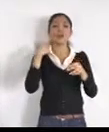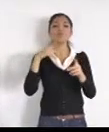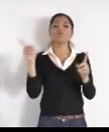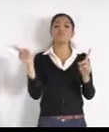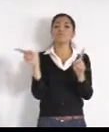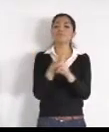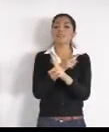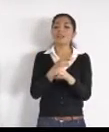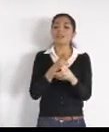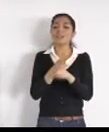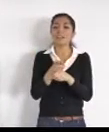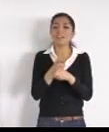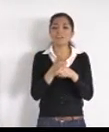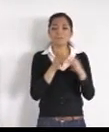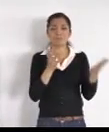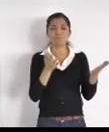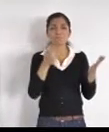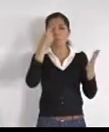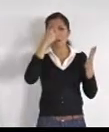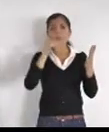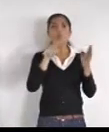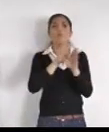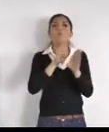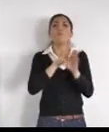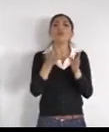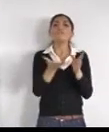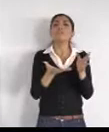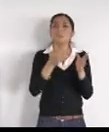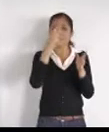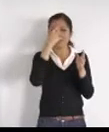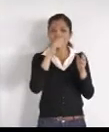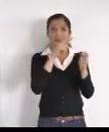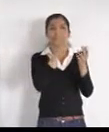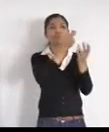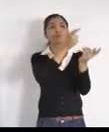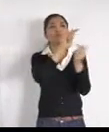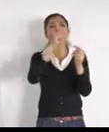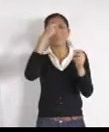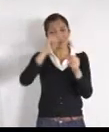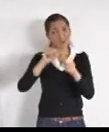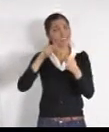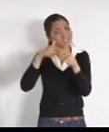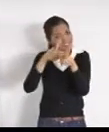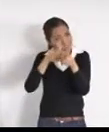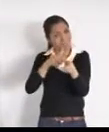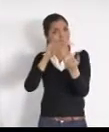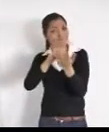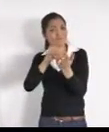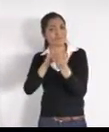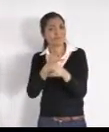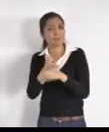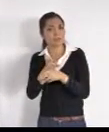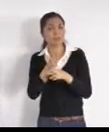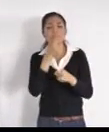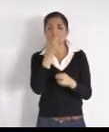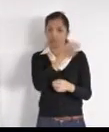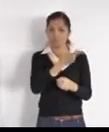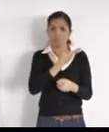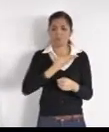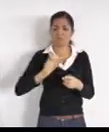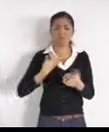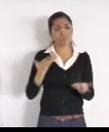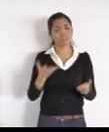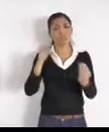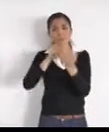hubo recursos públicos, por más que hicimos la gestión, la lucha para defender los intereses de los habitantes de TlaxoMulco, pero